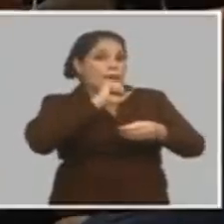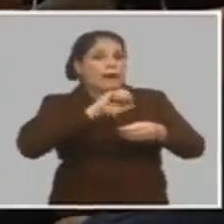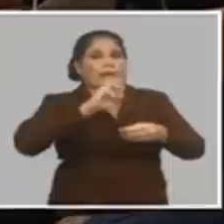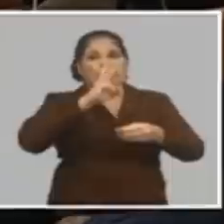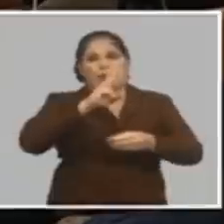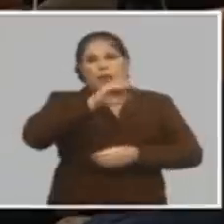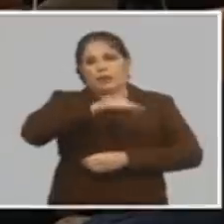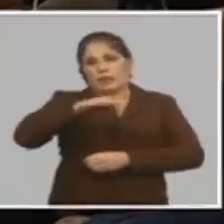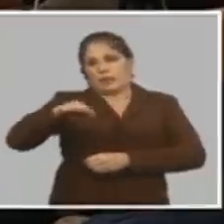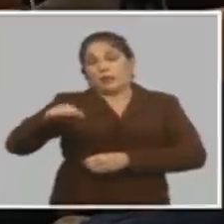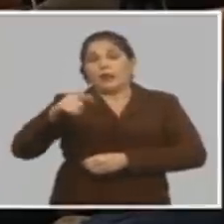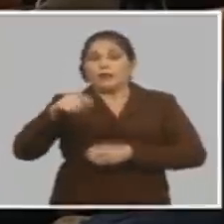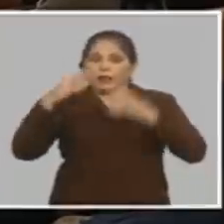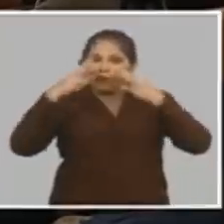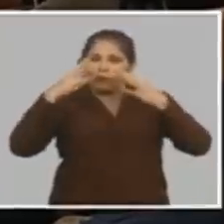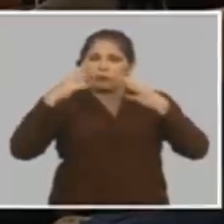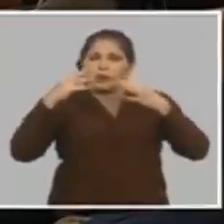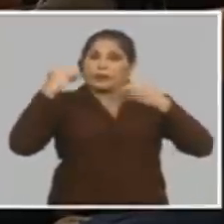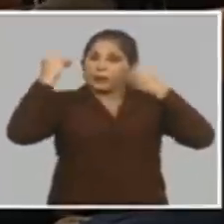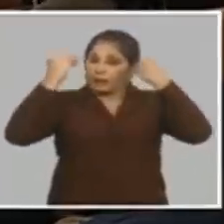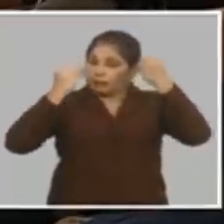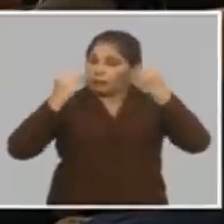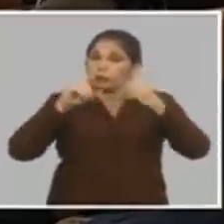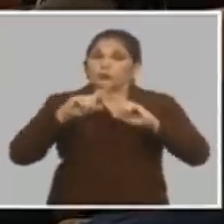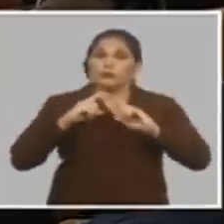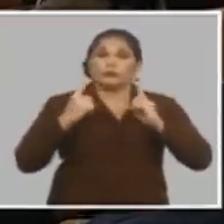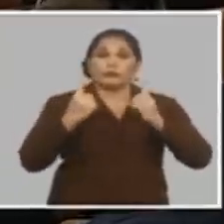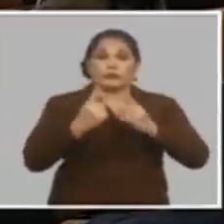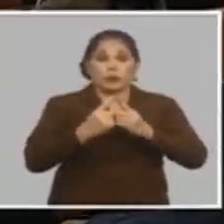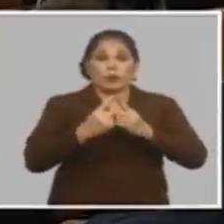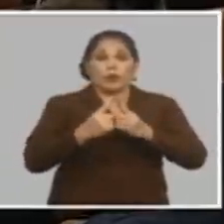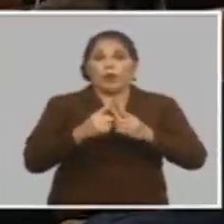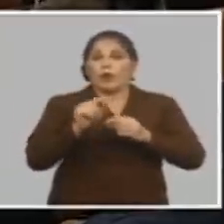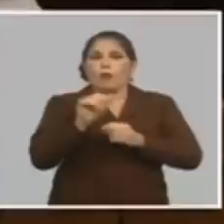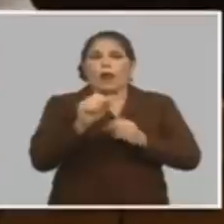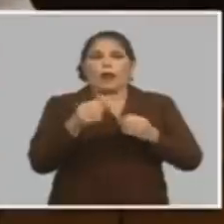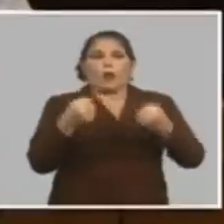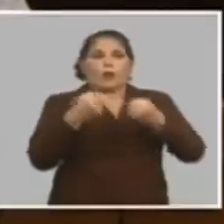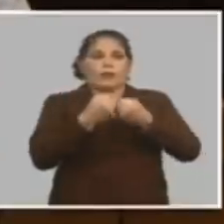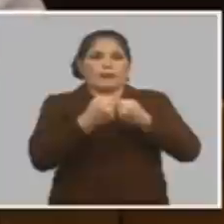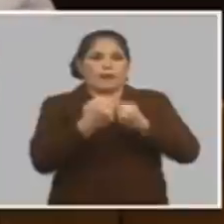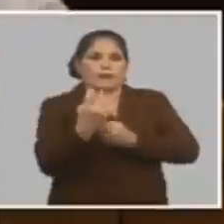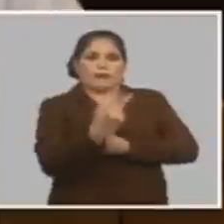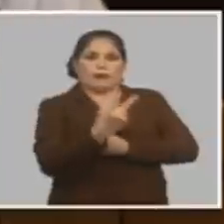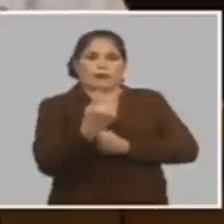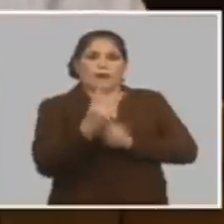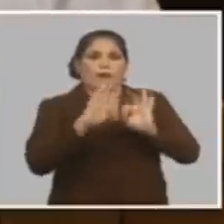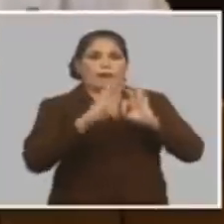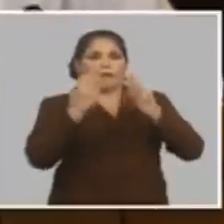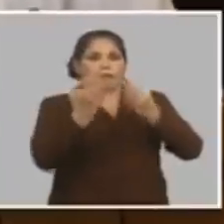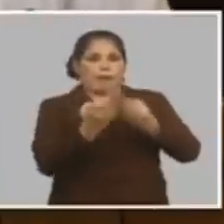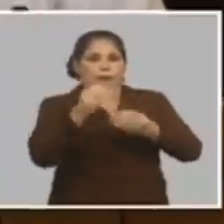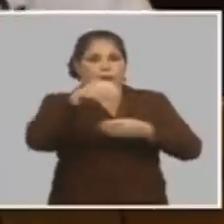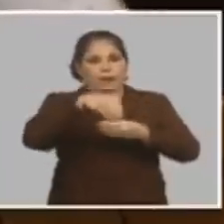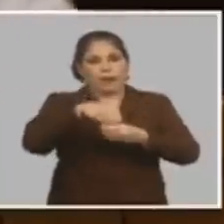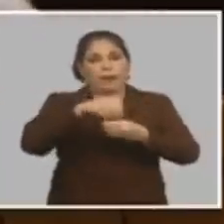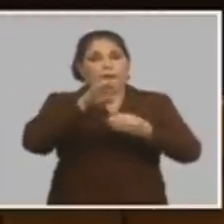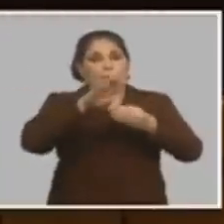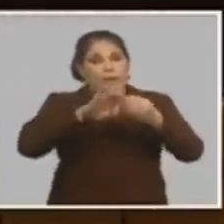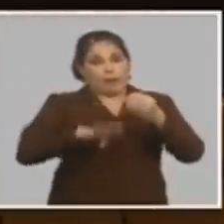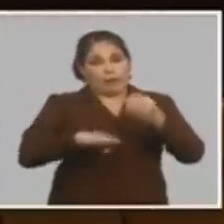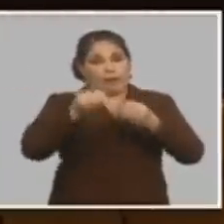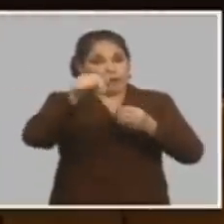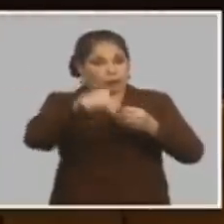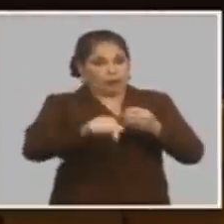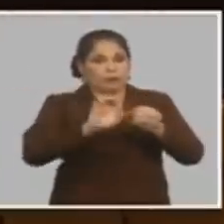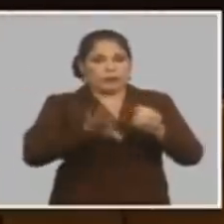importante ir estudiando el factor de coincidencia en determinados núcleos de las medidas que se